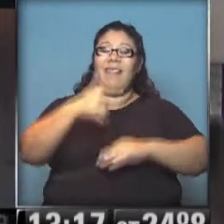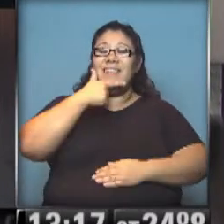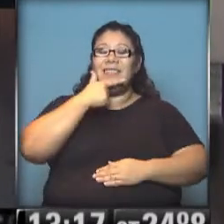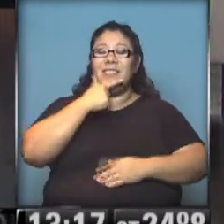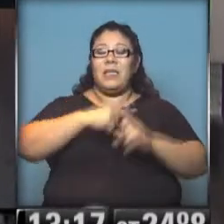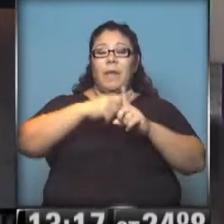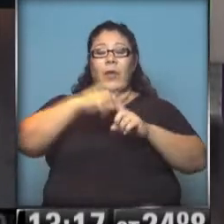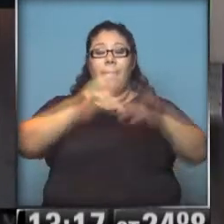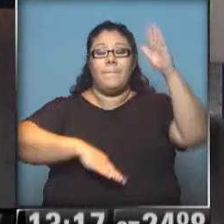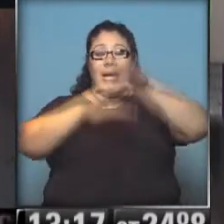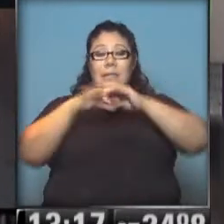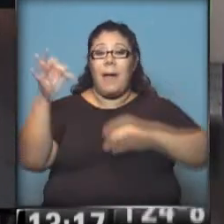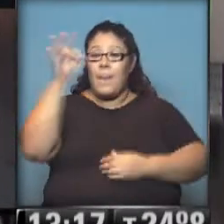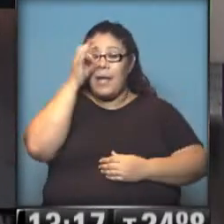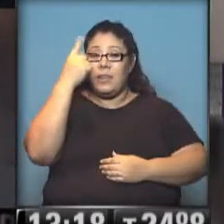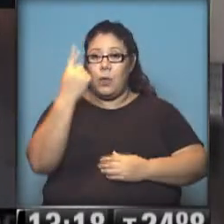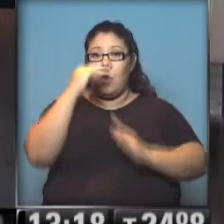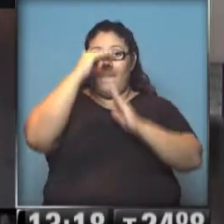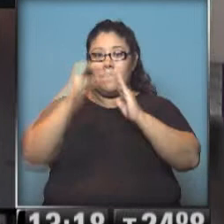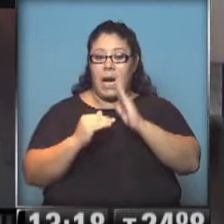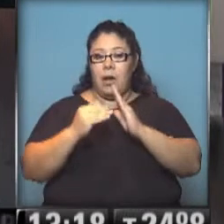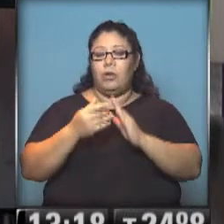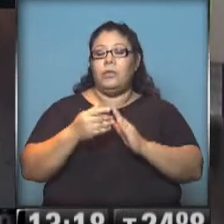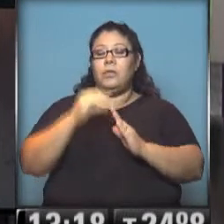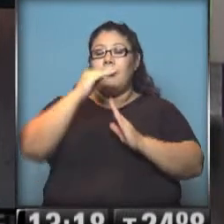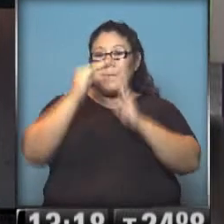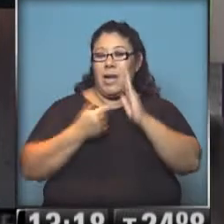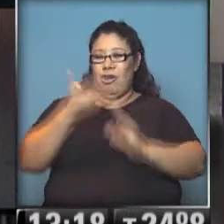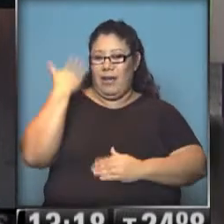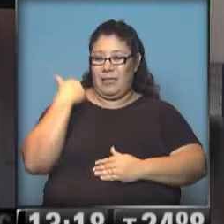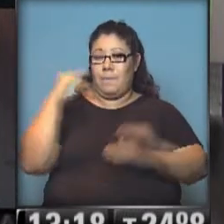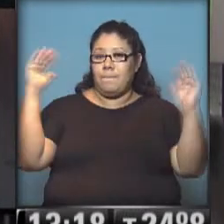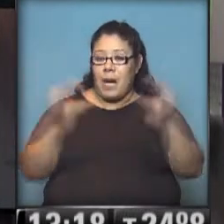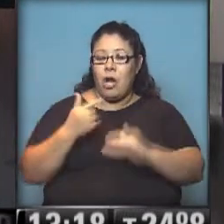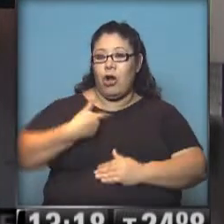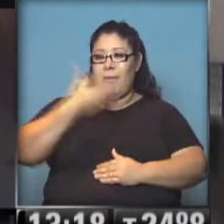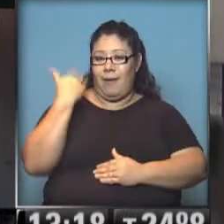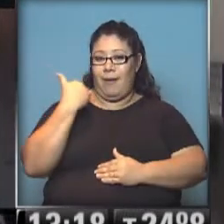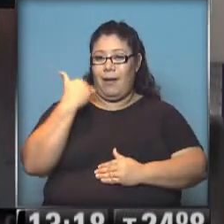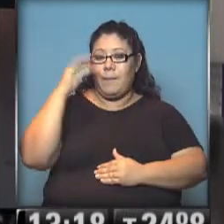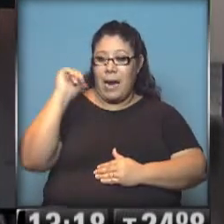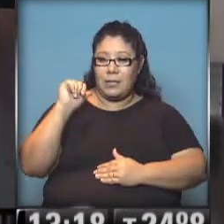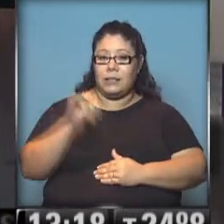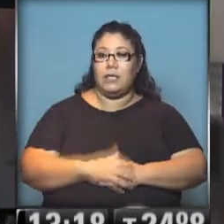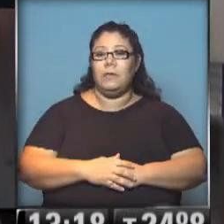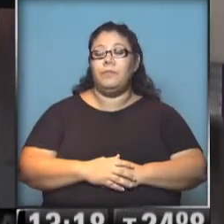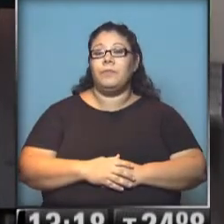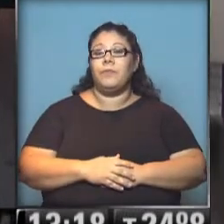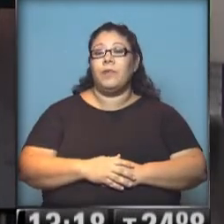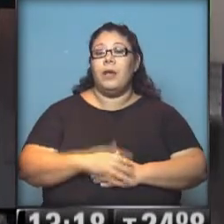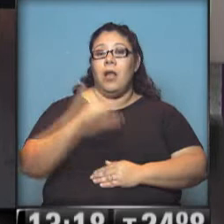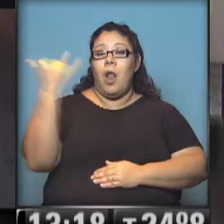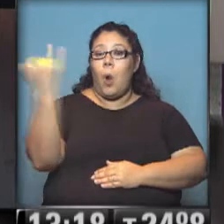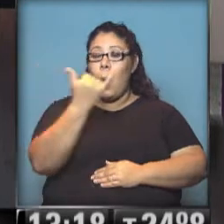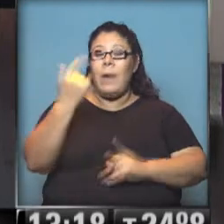la temperatura máxima, justamente por viento que llega desde el río. Jueves, poquito cambio, haciendo un poquito la máxima,